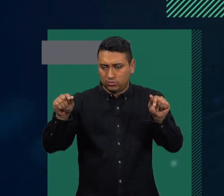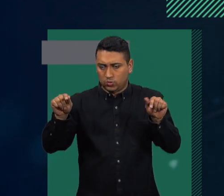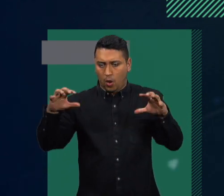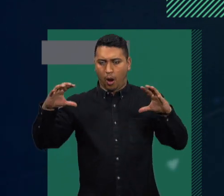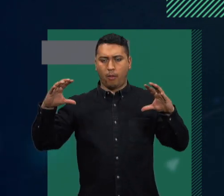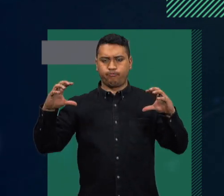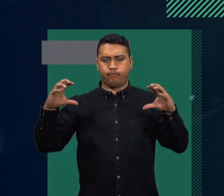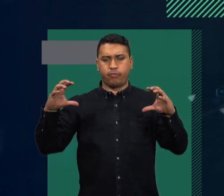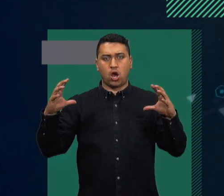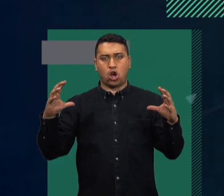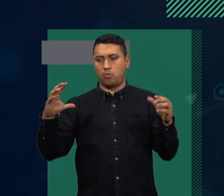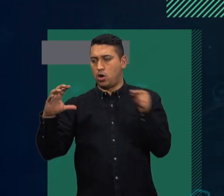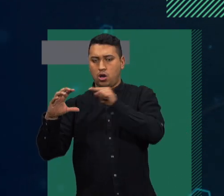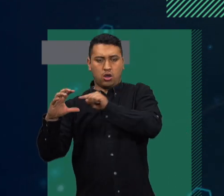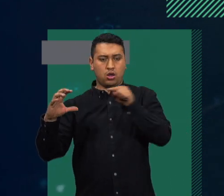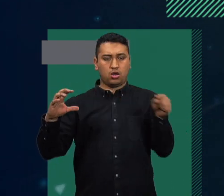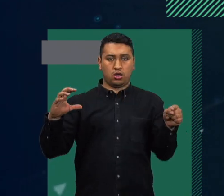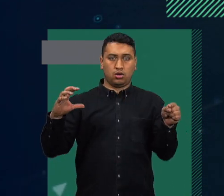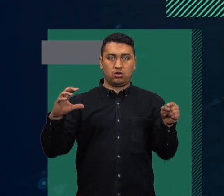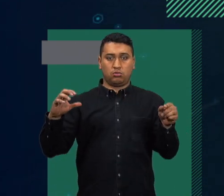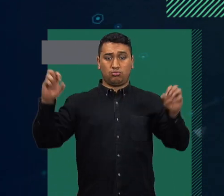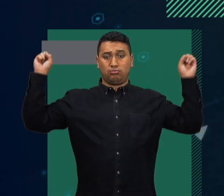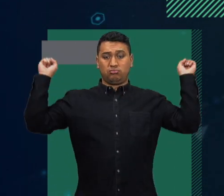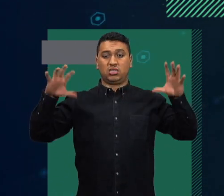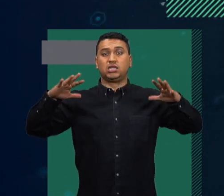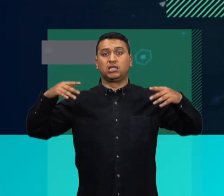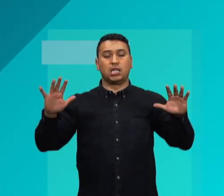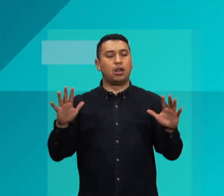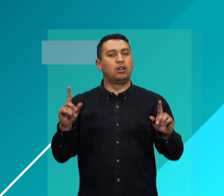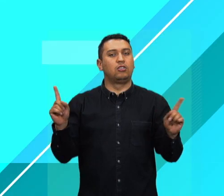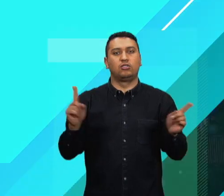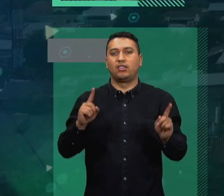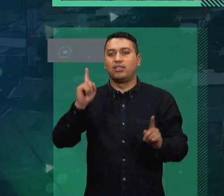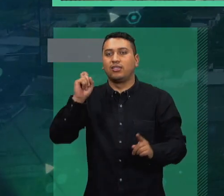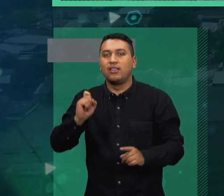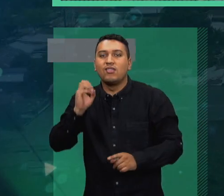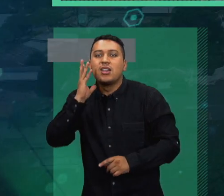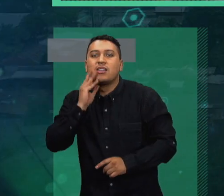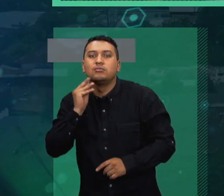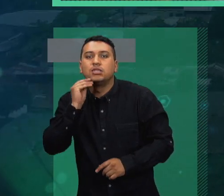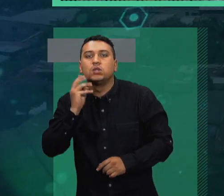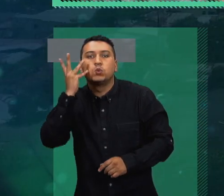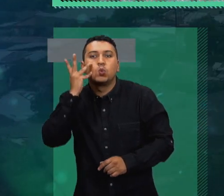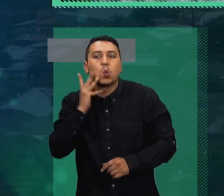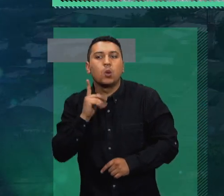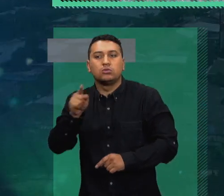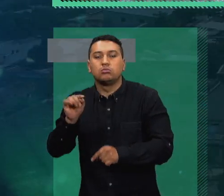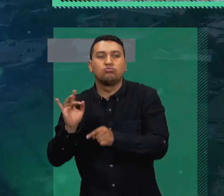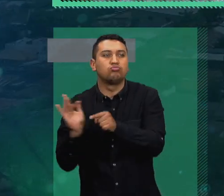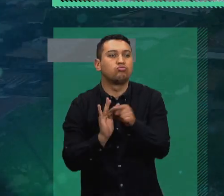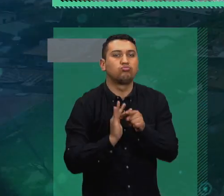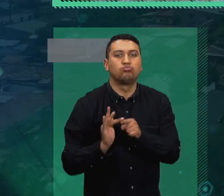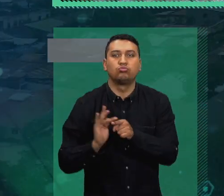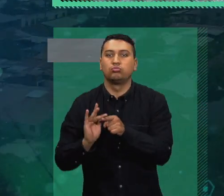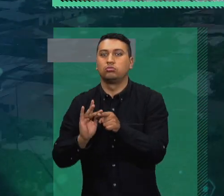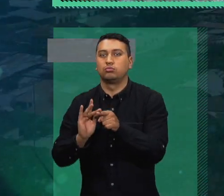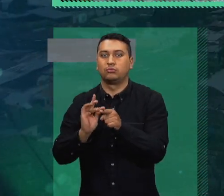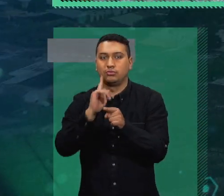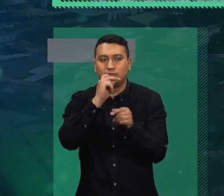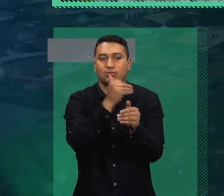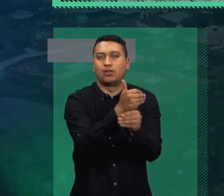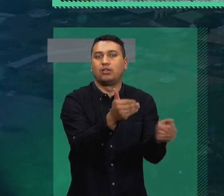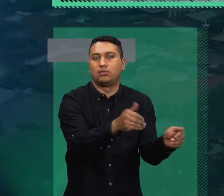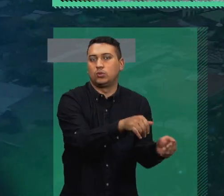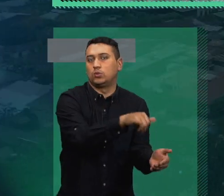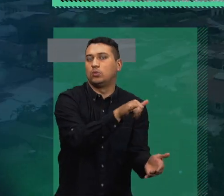cerebro se construye todos los días a merced de esas experiencias. Y esas experiencias son las que llevan en